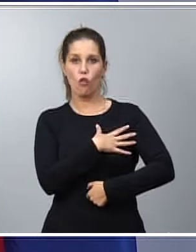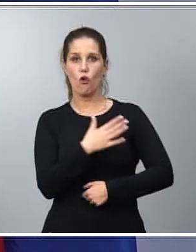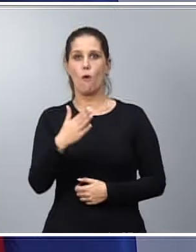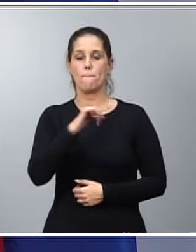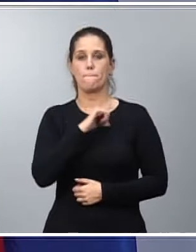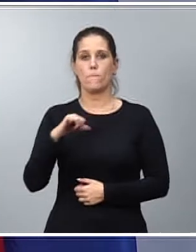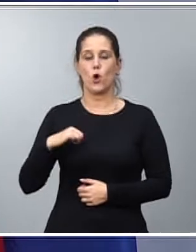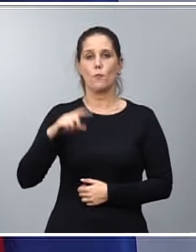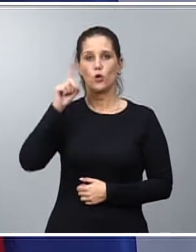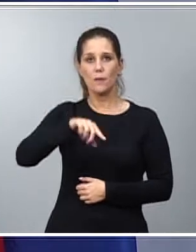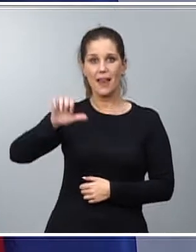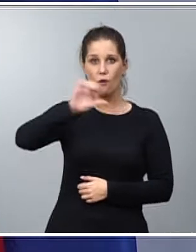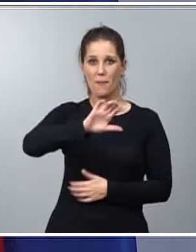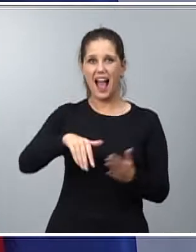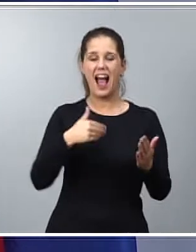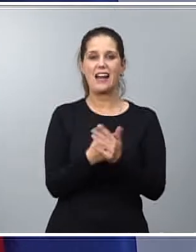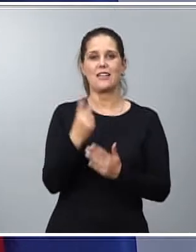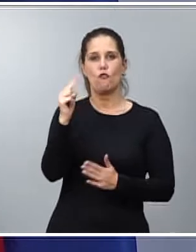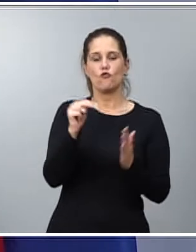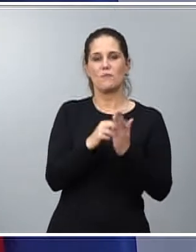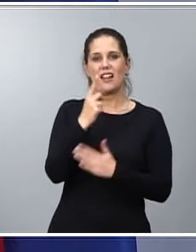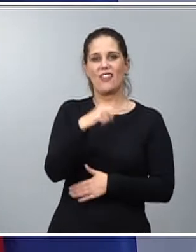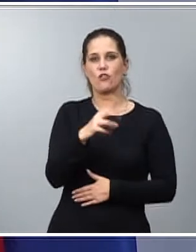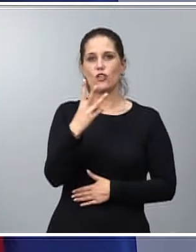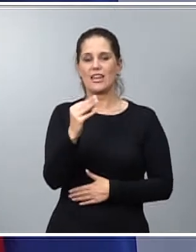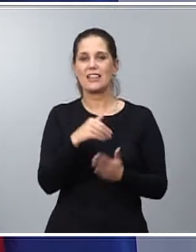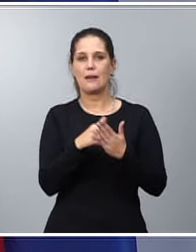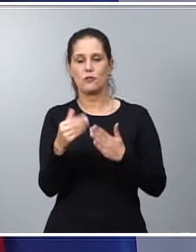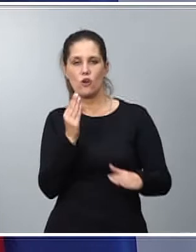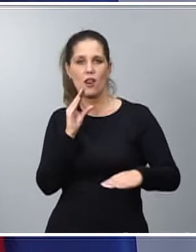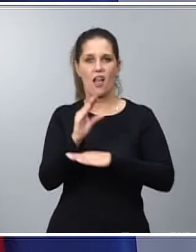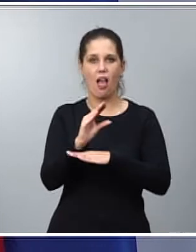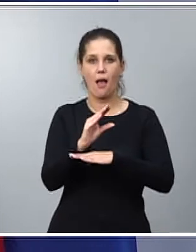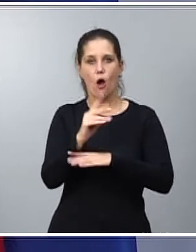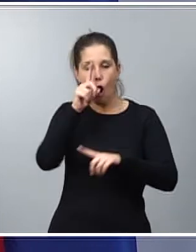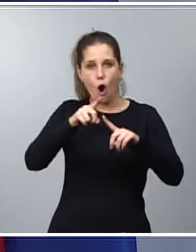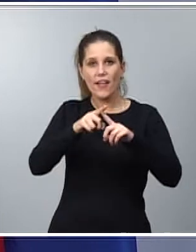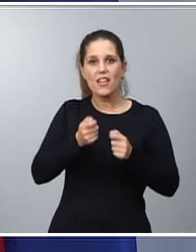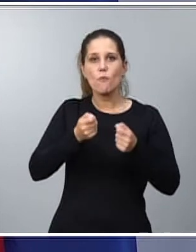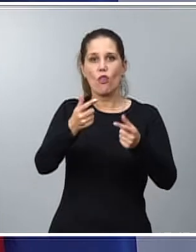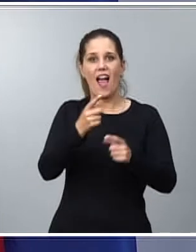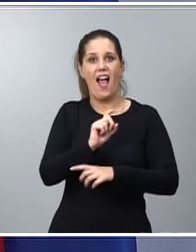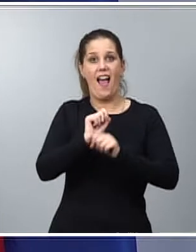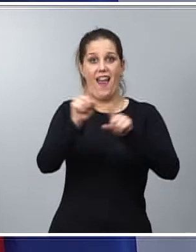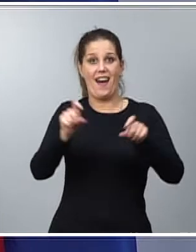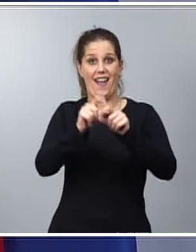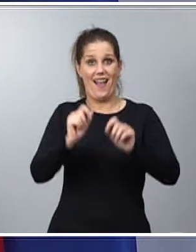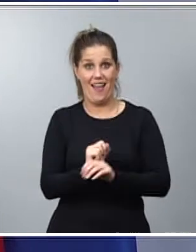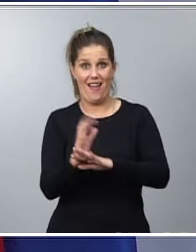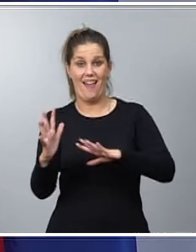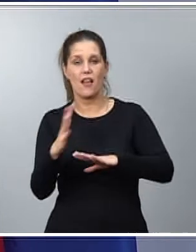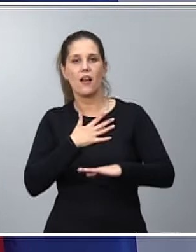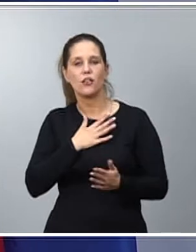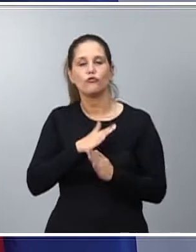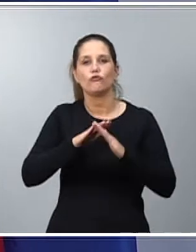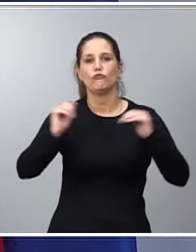.130 millones de euros para hacer sostenible nuestro regadío, incluyendo tanto tecnología de agua como eficiencia